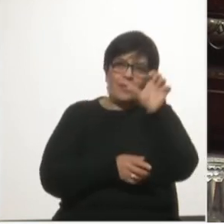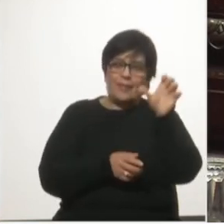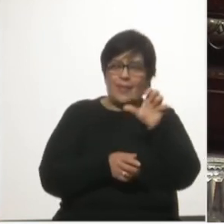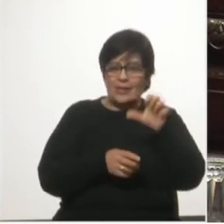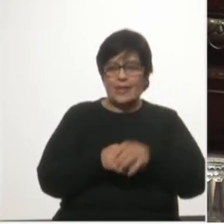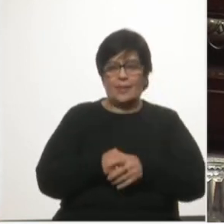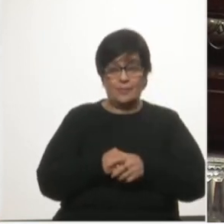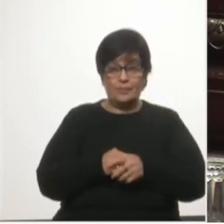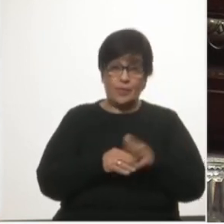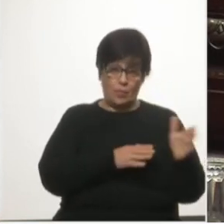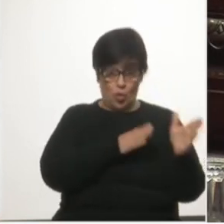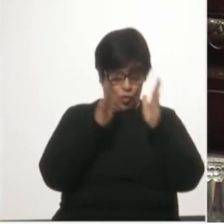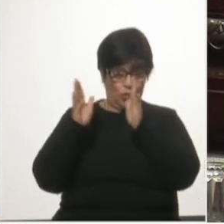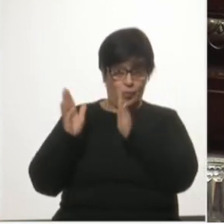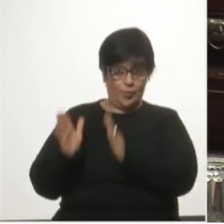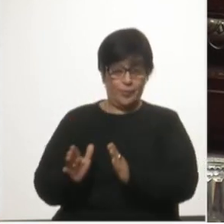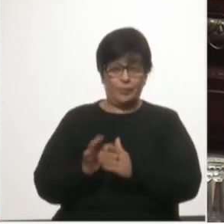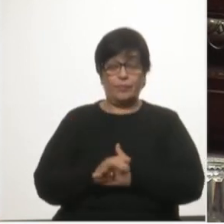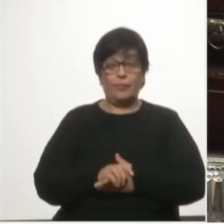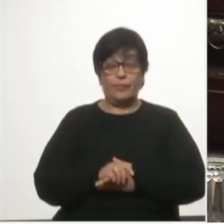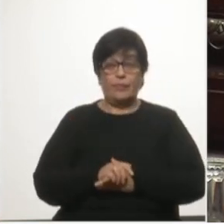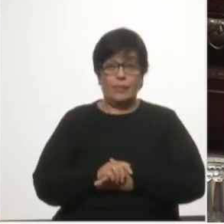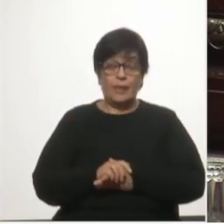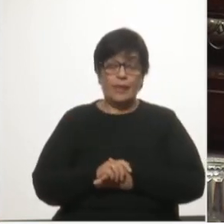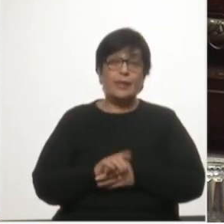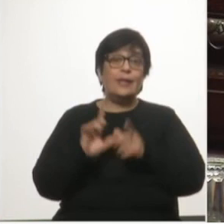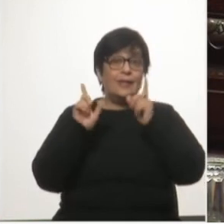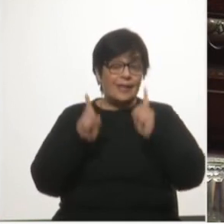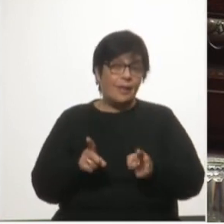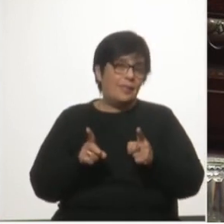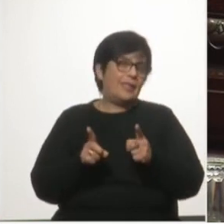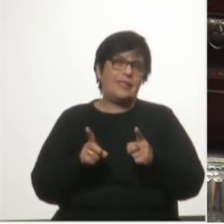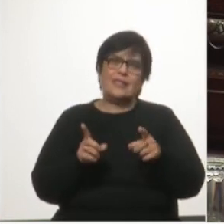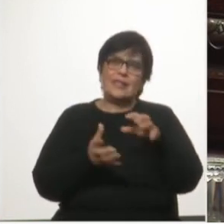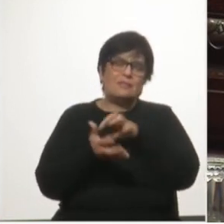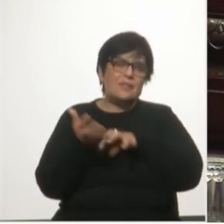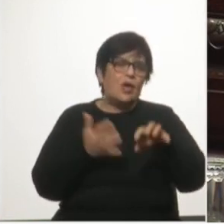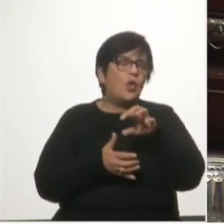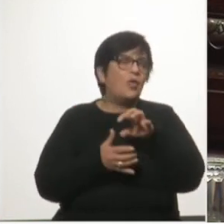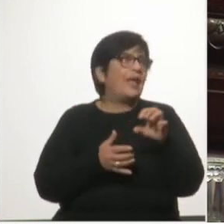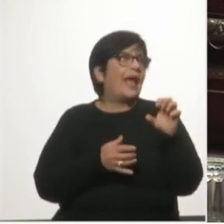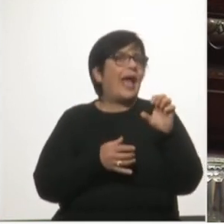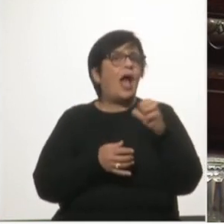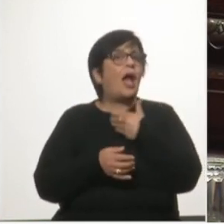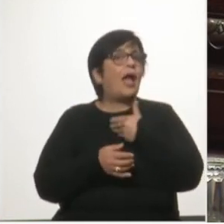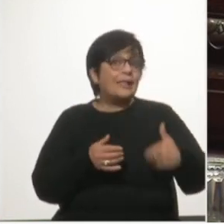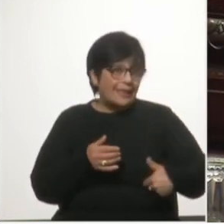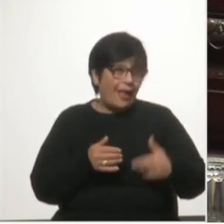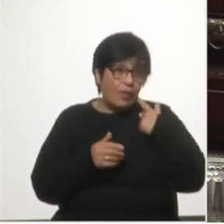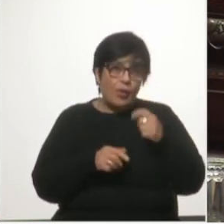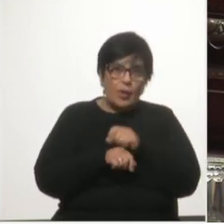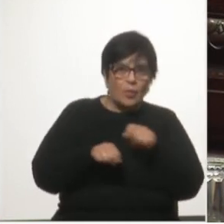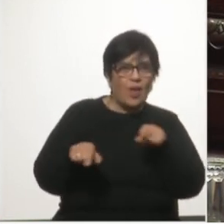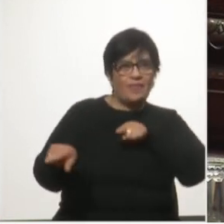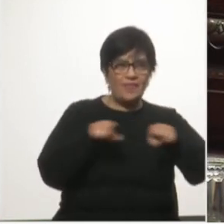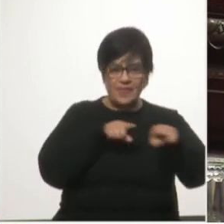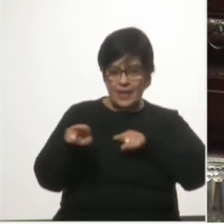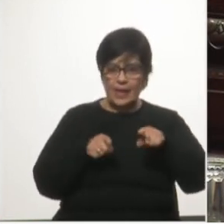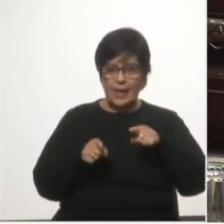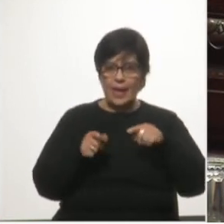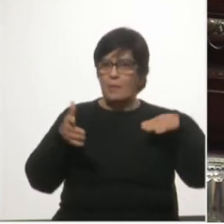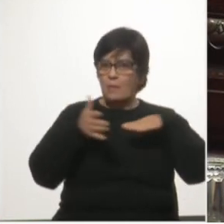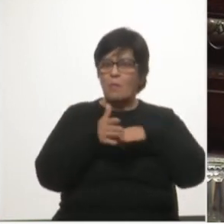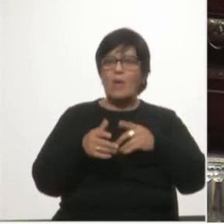Por otro lado, se cercena la capacidad del Estado para llevar adelante una política portuaria.